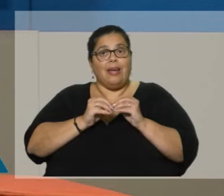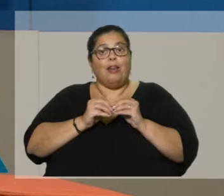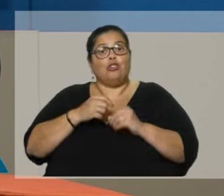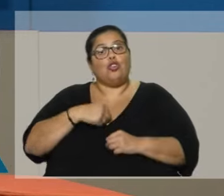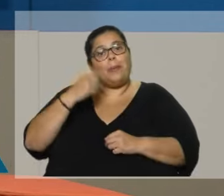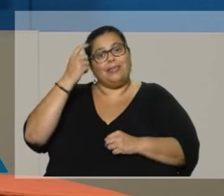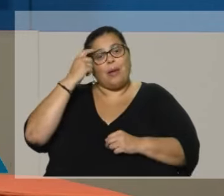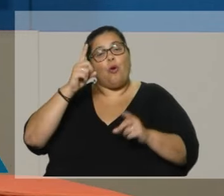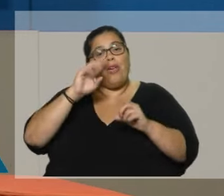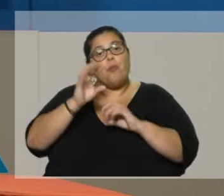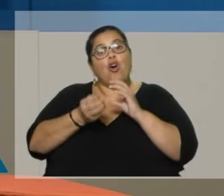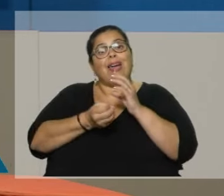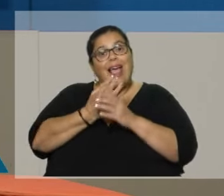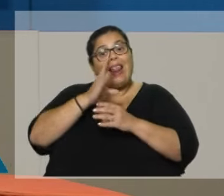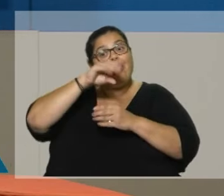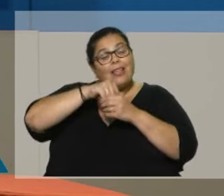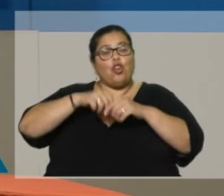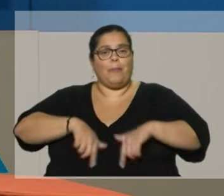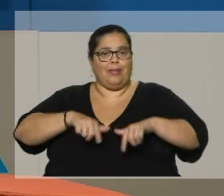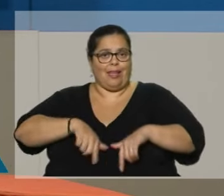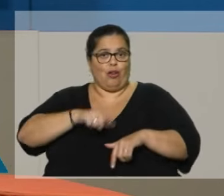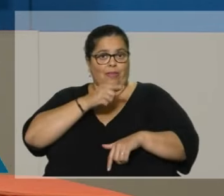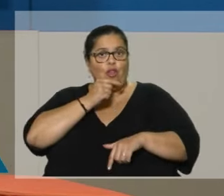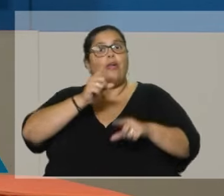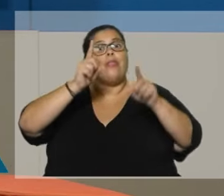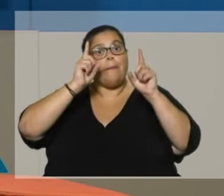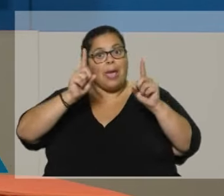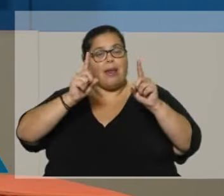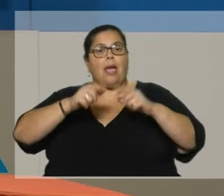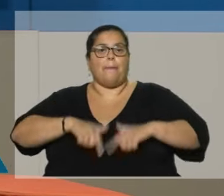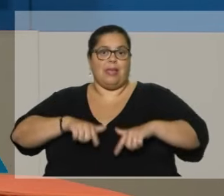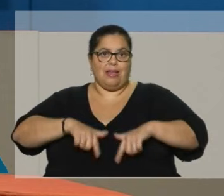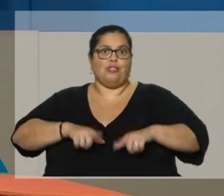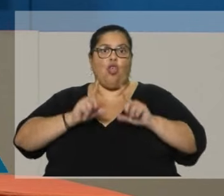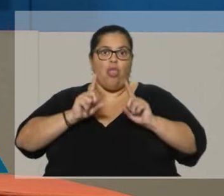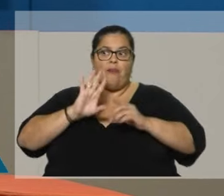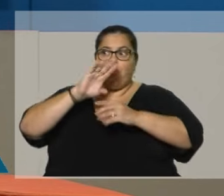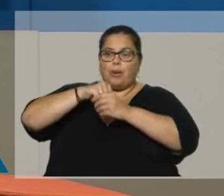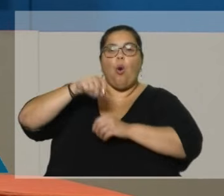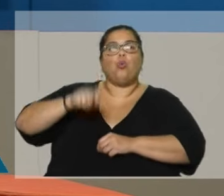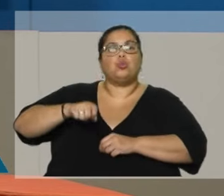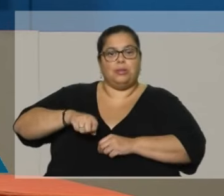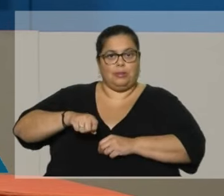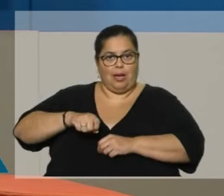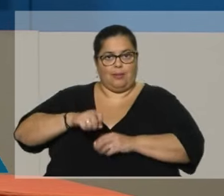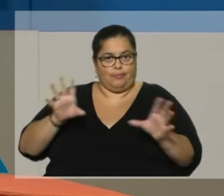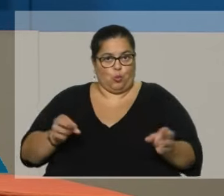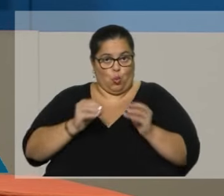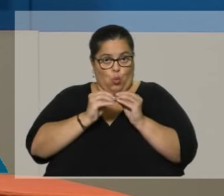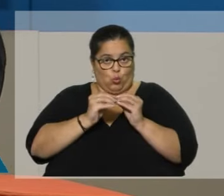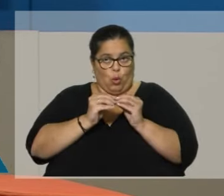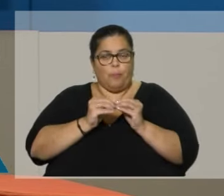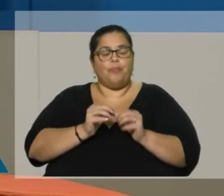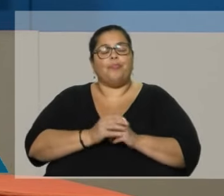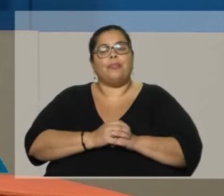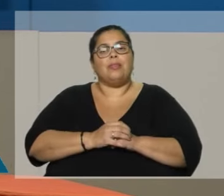dentro del ministerio del Interior, darle la potestad también al ministro para que actúe en temas de justicia. Sí, sí. Sí,